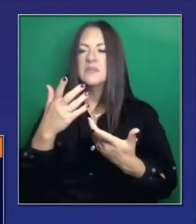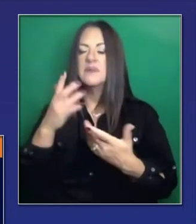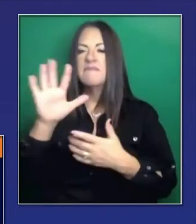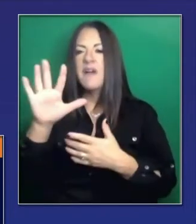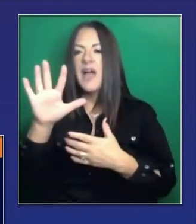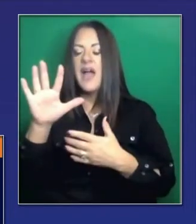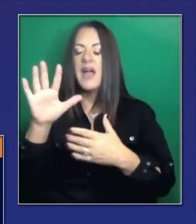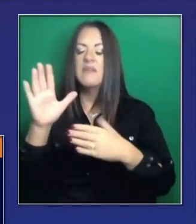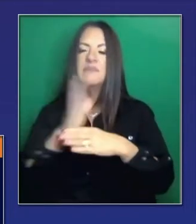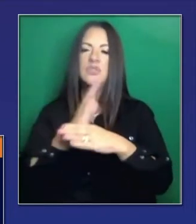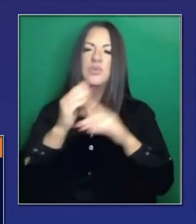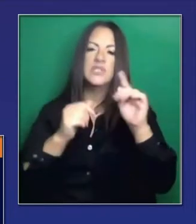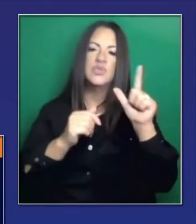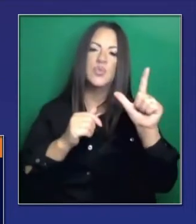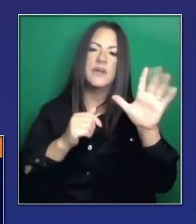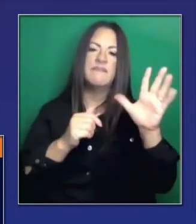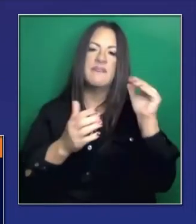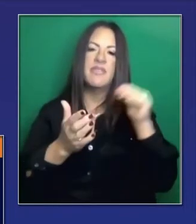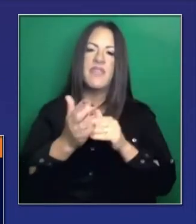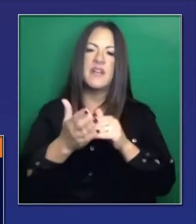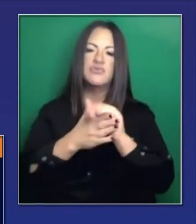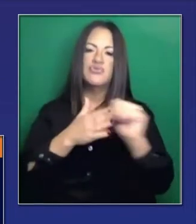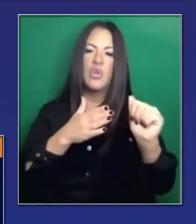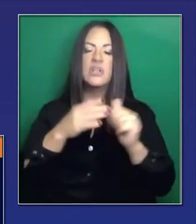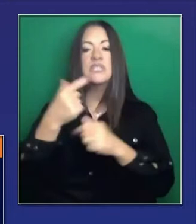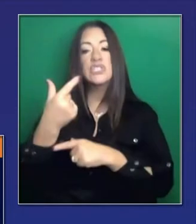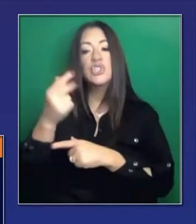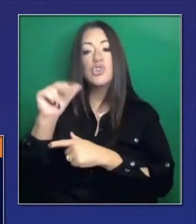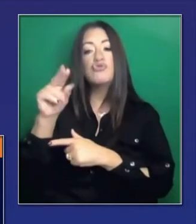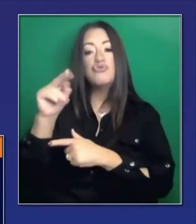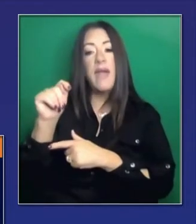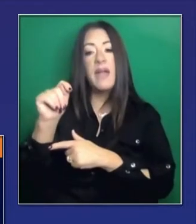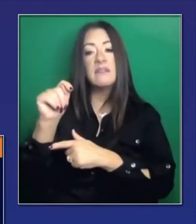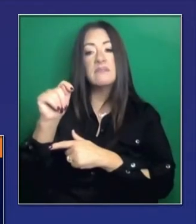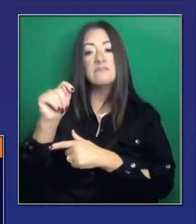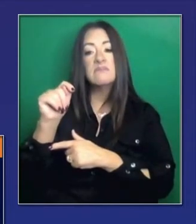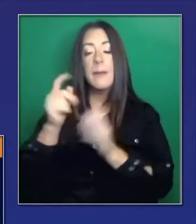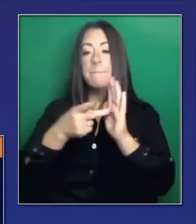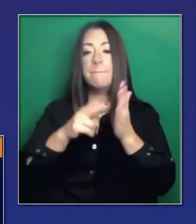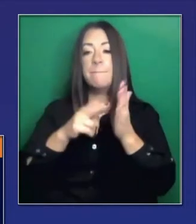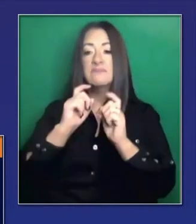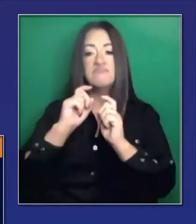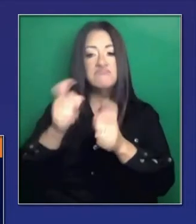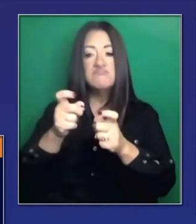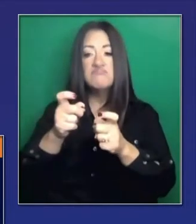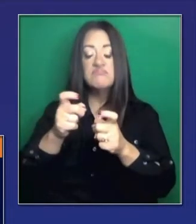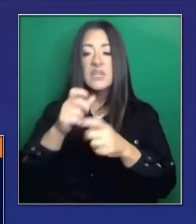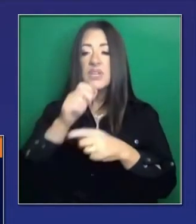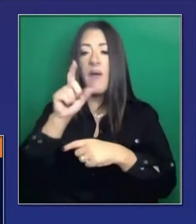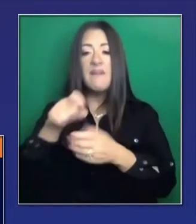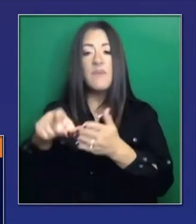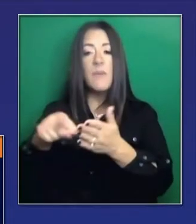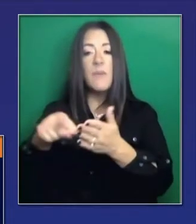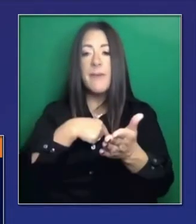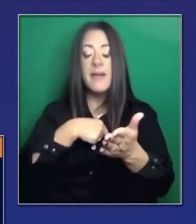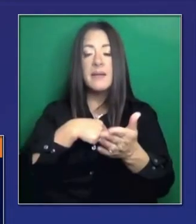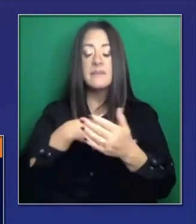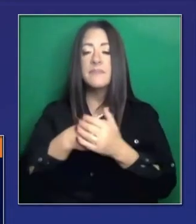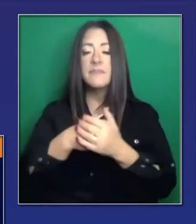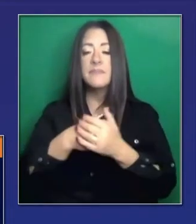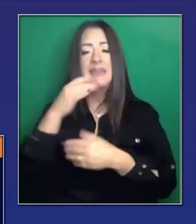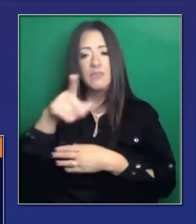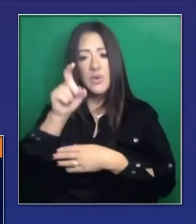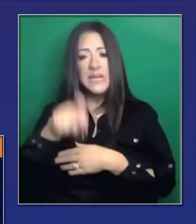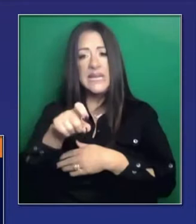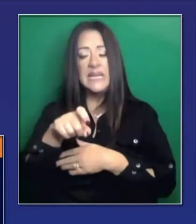recibir uno hasta 25 mil dólares. No son préstamos, son subvenciones y queríamos informar al público de